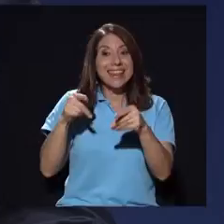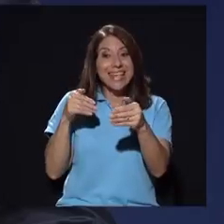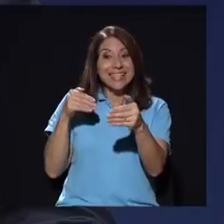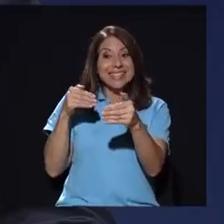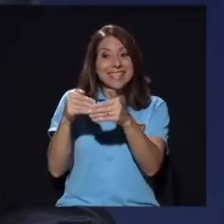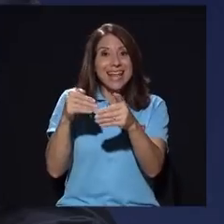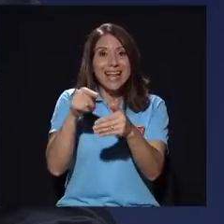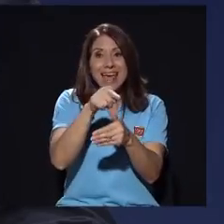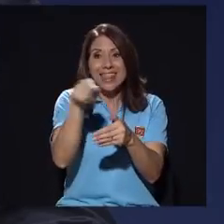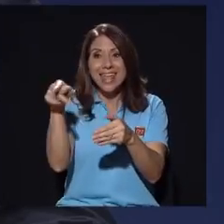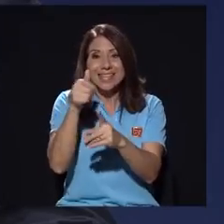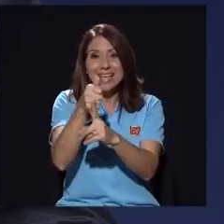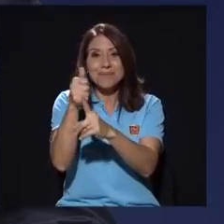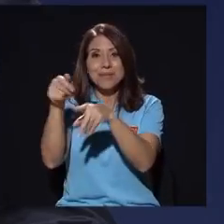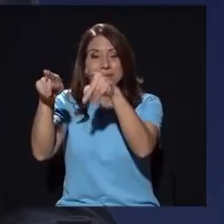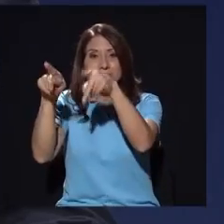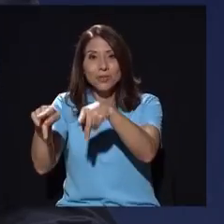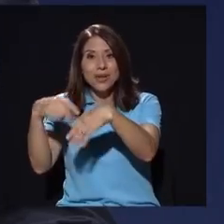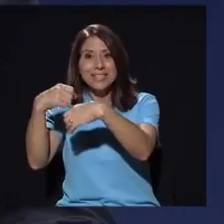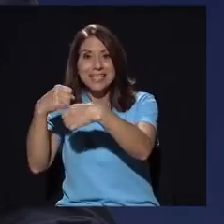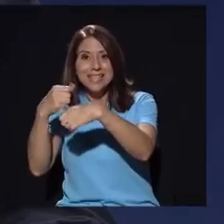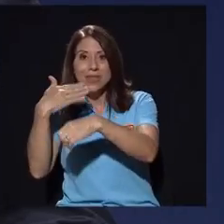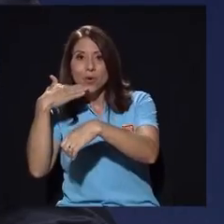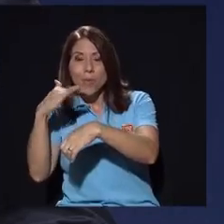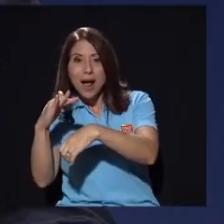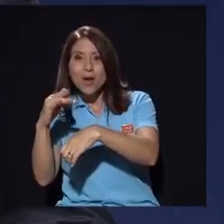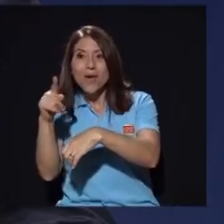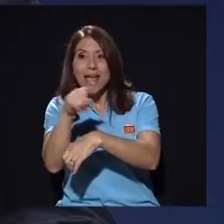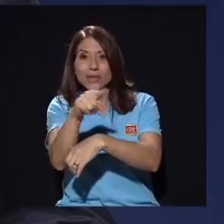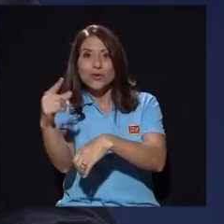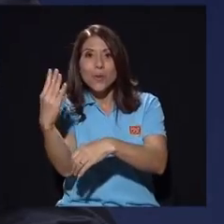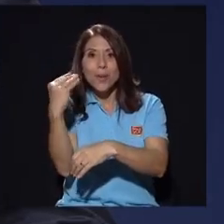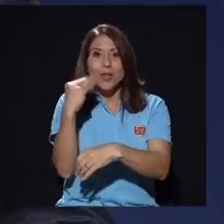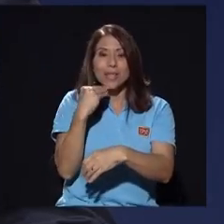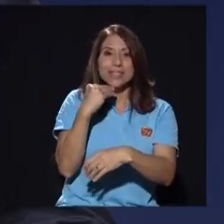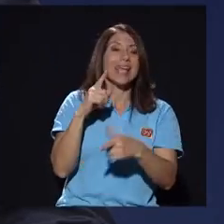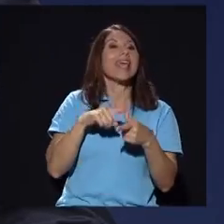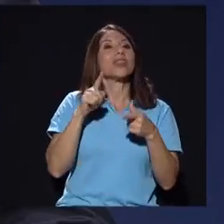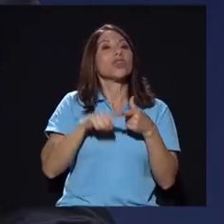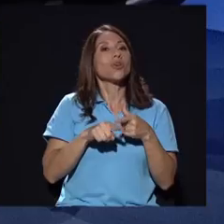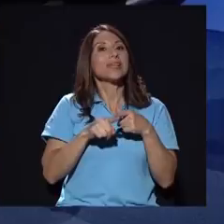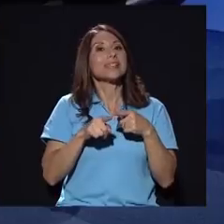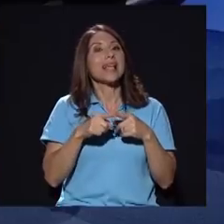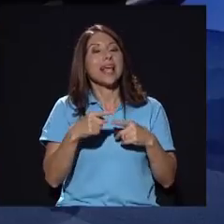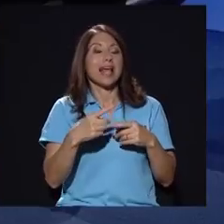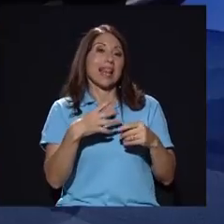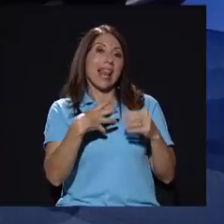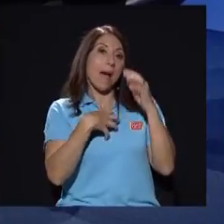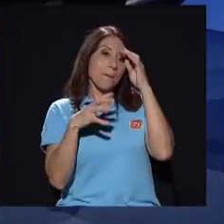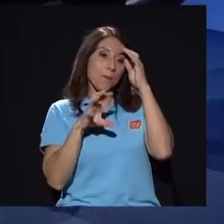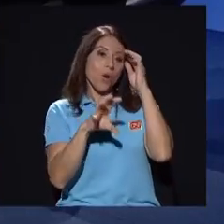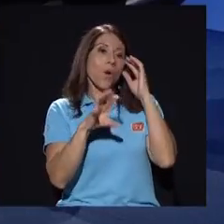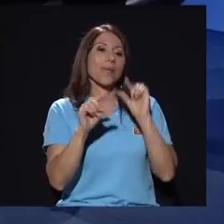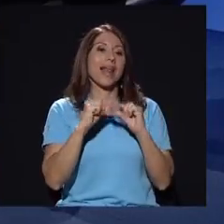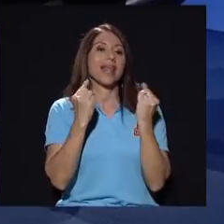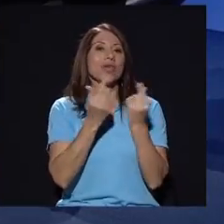incluso dentro del poder judicial o sea la propia legión del mal son del fino fans de ahí podría ser